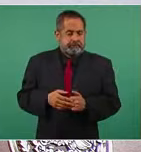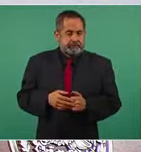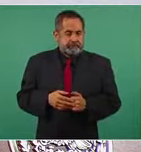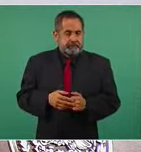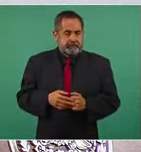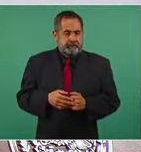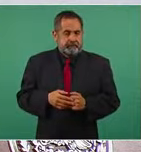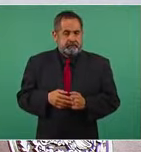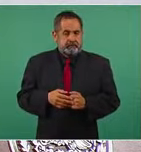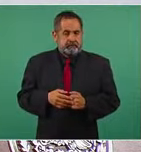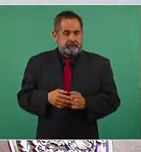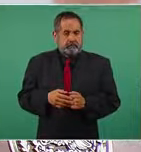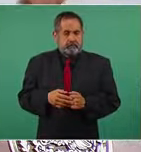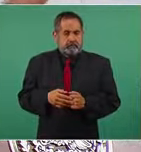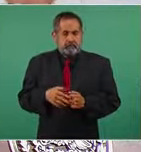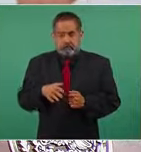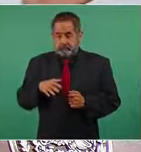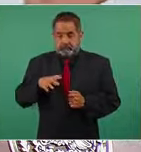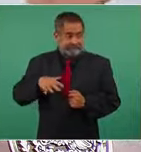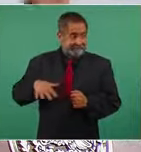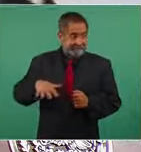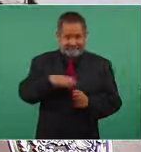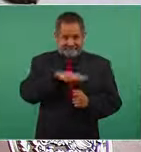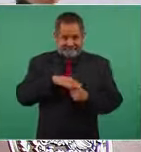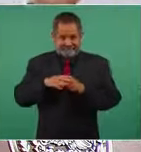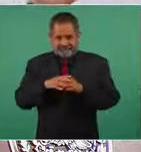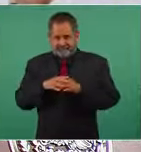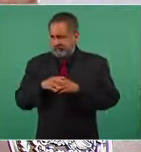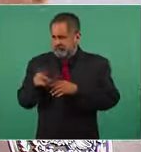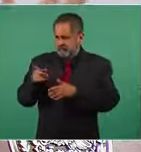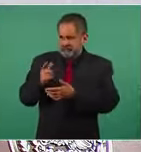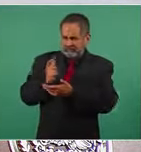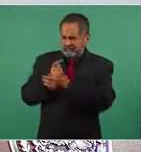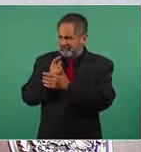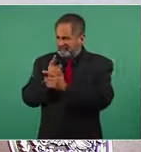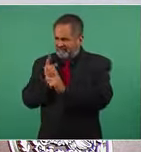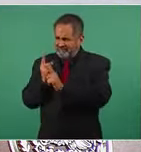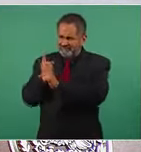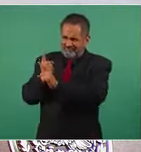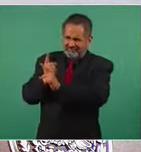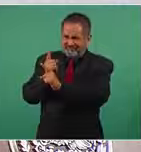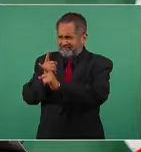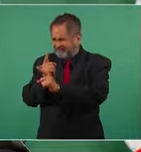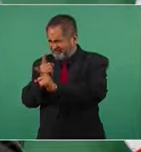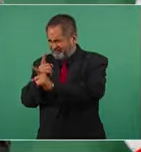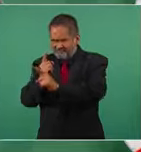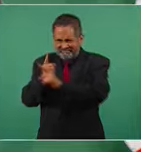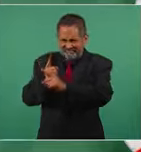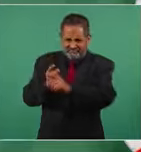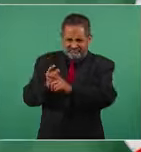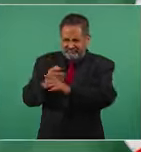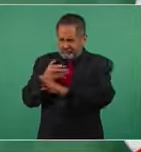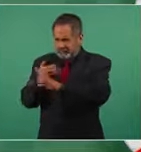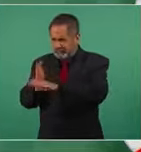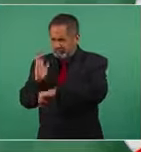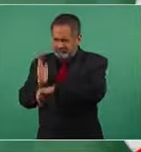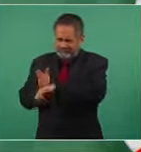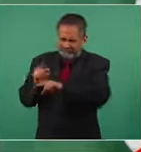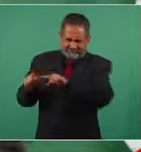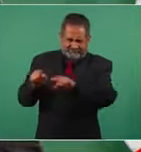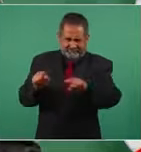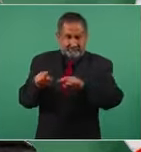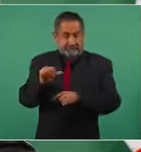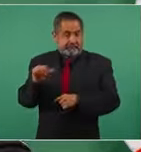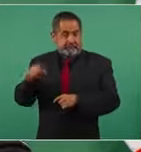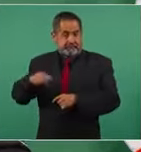hay un ambiente de linchamiento a los